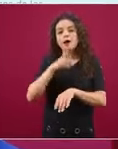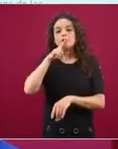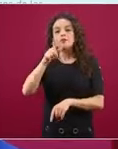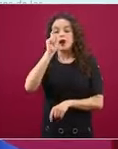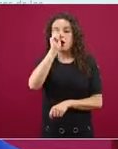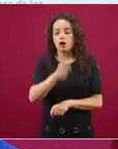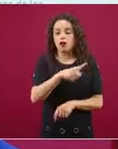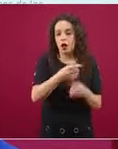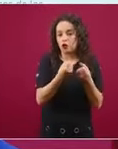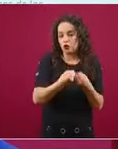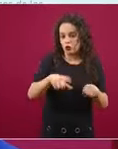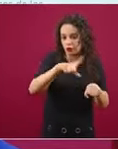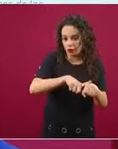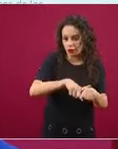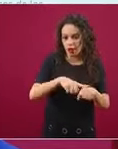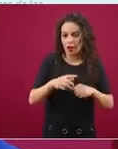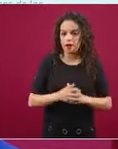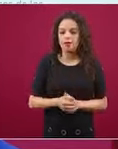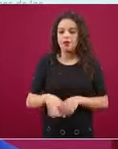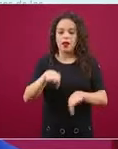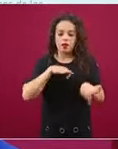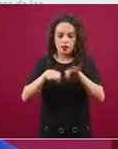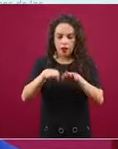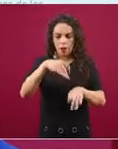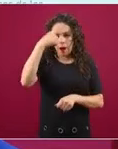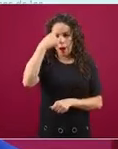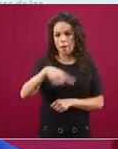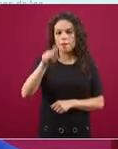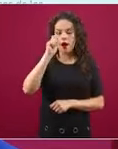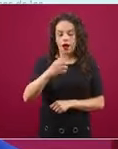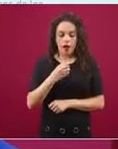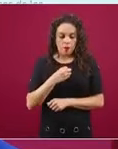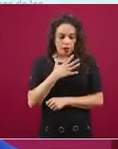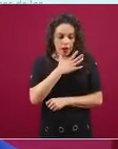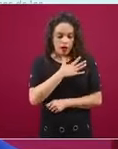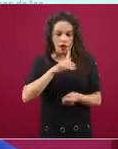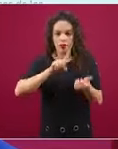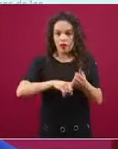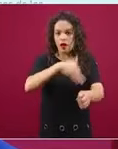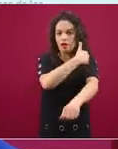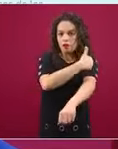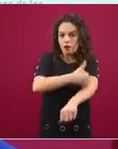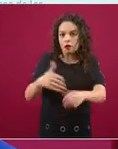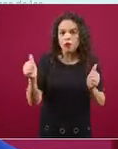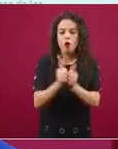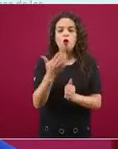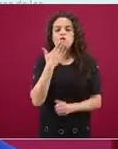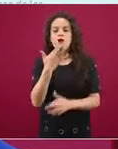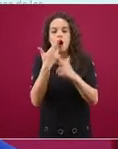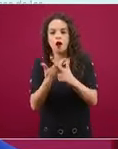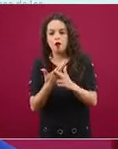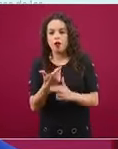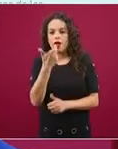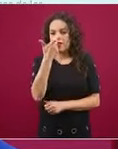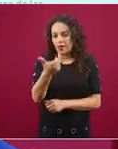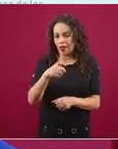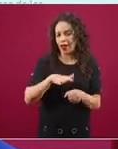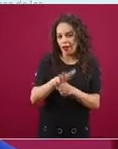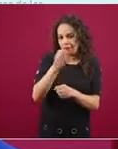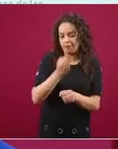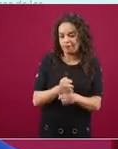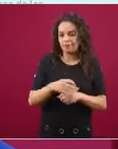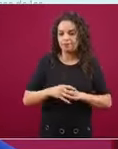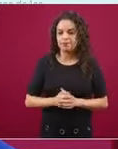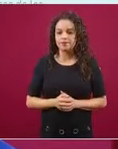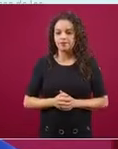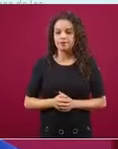trabajo para la economía y el bienestar familiar, las geografías de paz, que es un tema muy amplio, donde